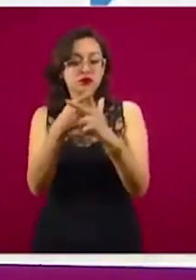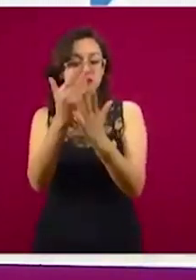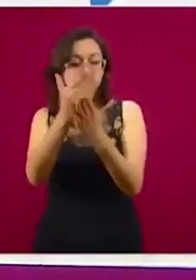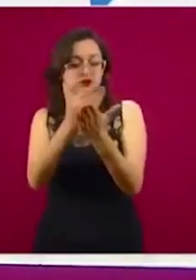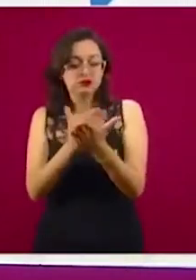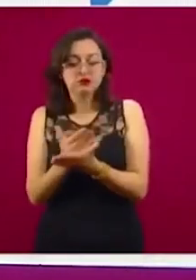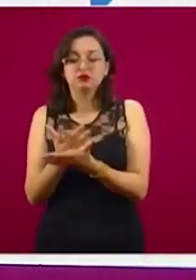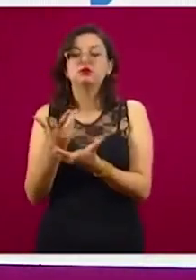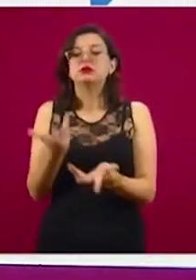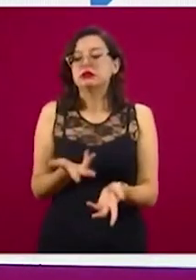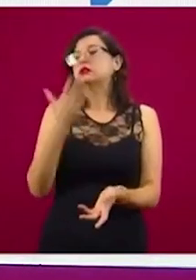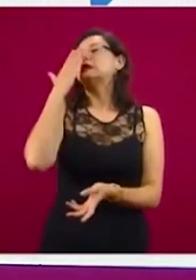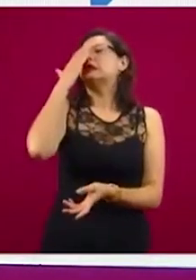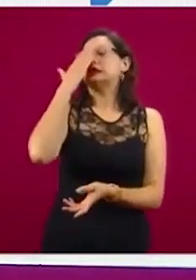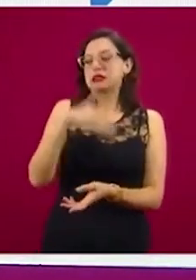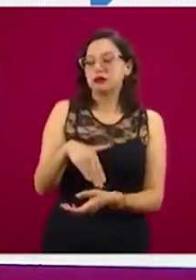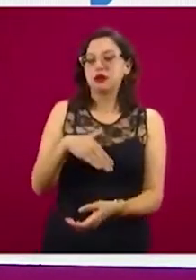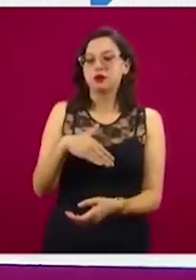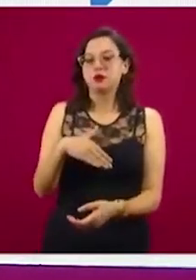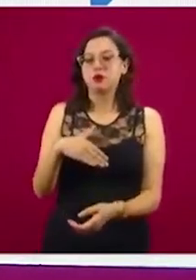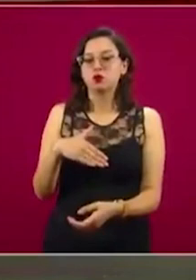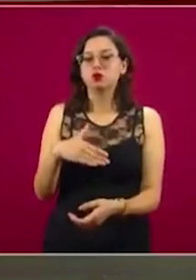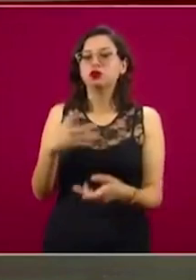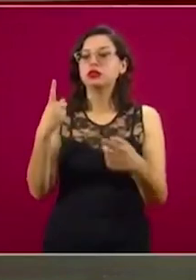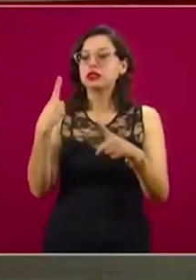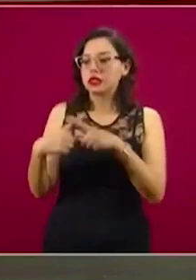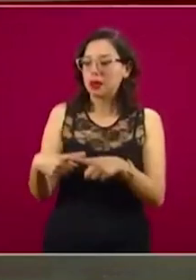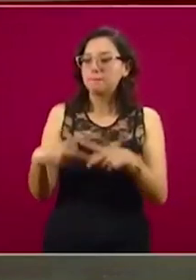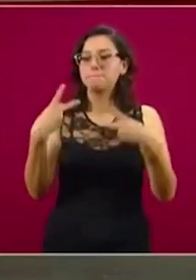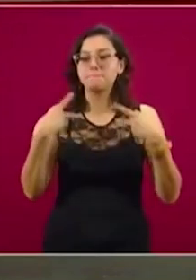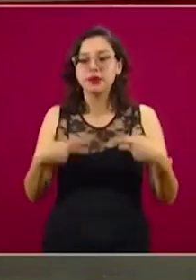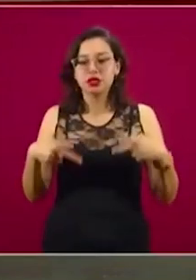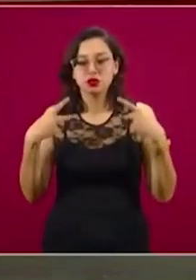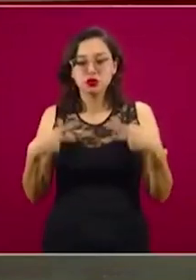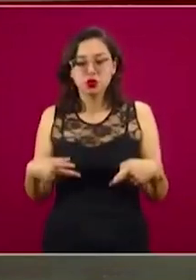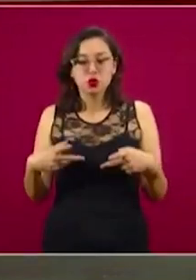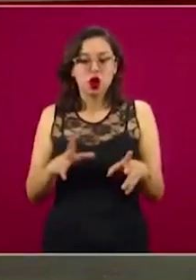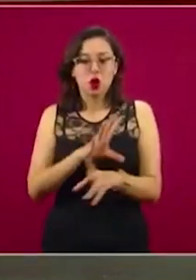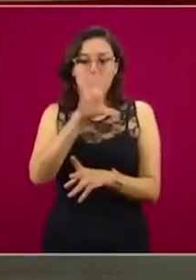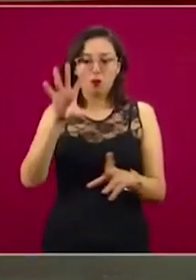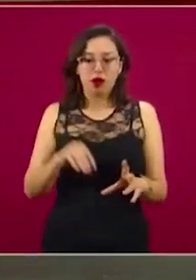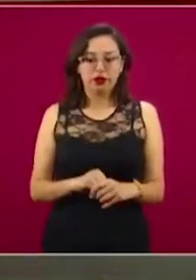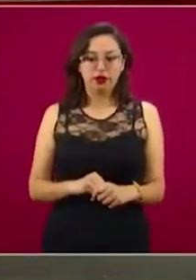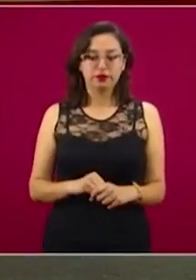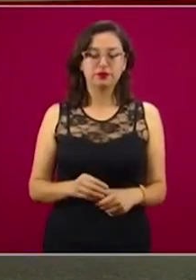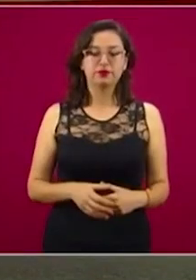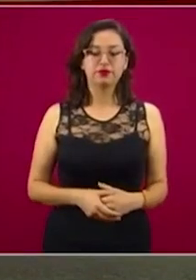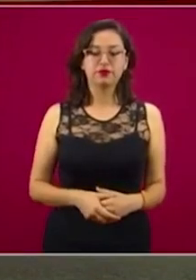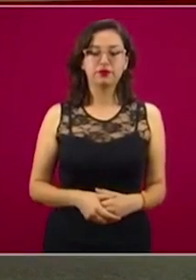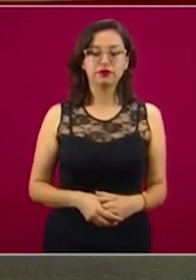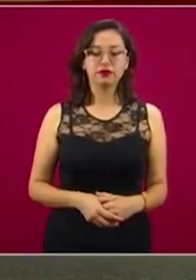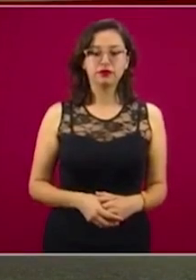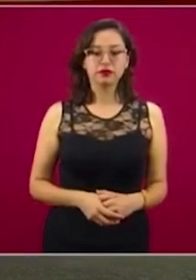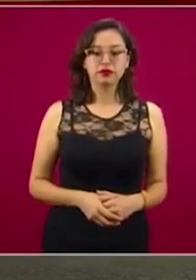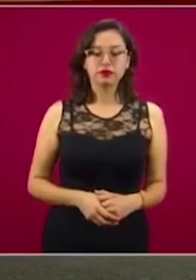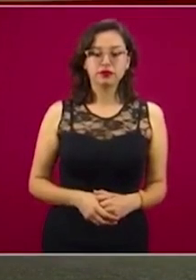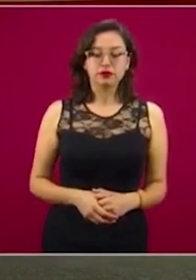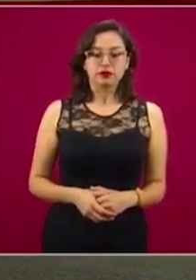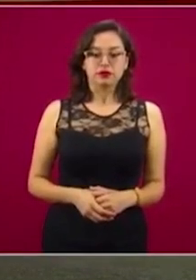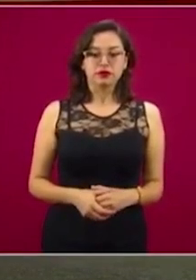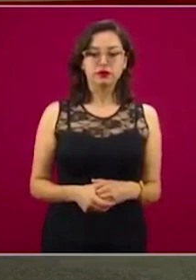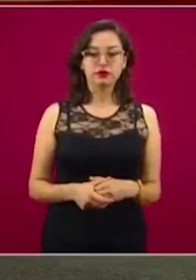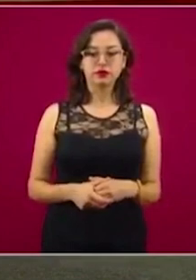casos, es decir, sabemos exactamente la persona con todas sus características. Ahí se